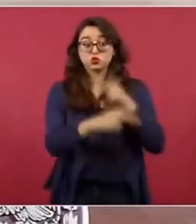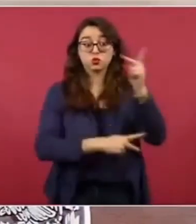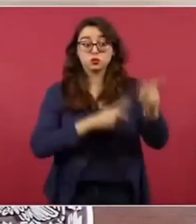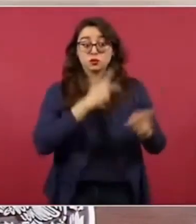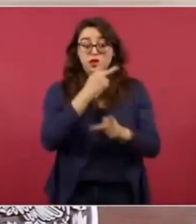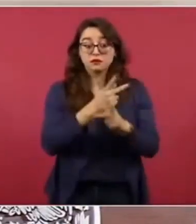Sí.